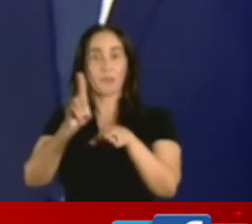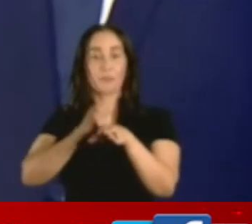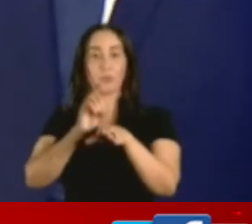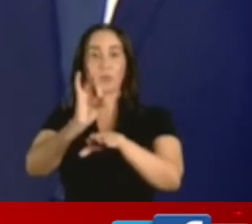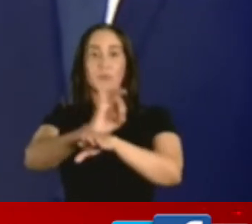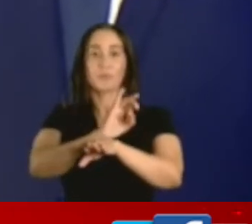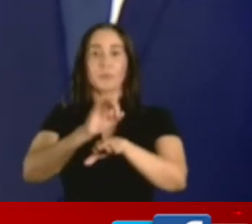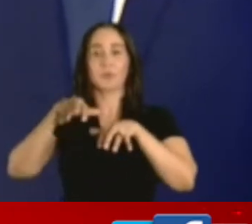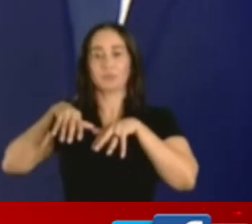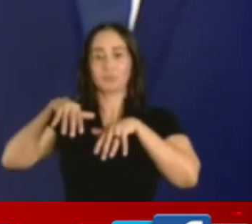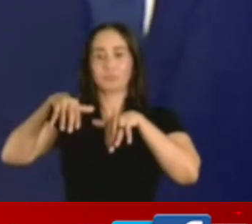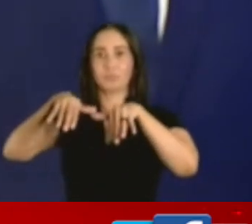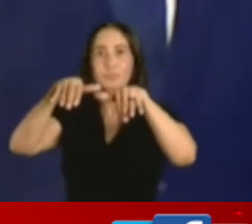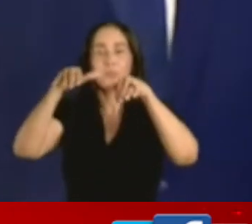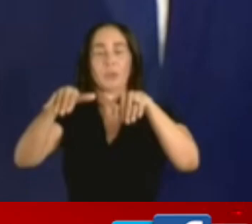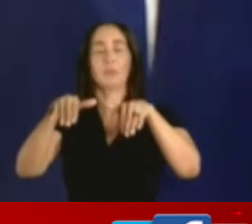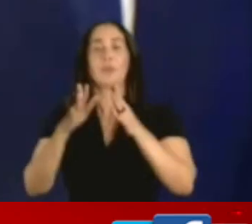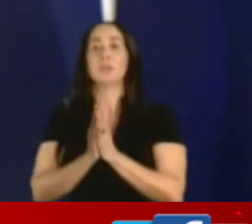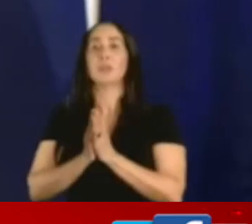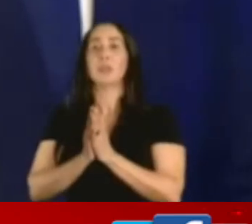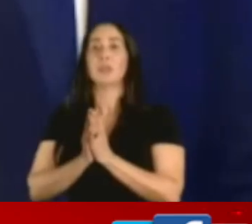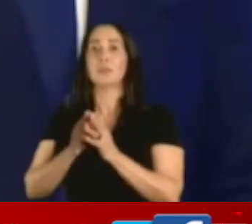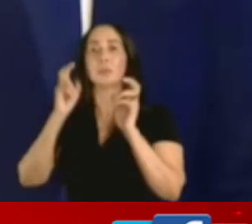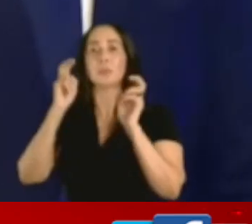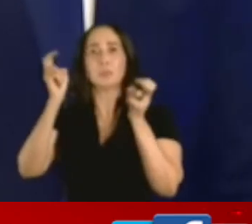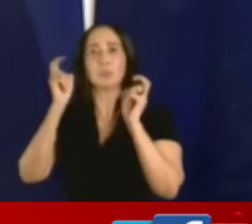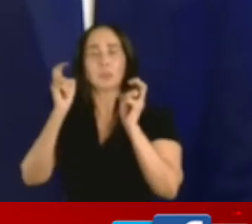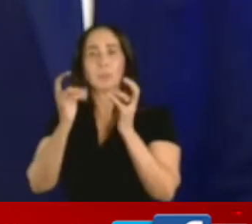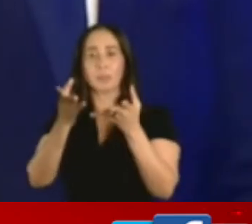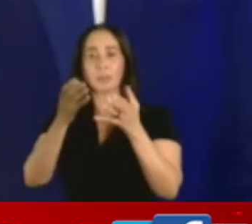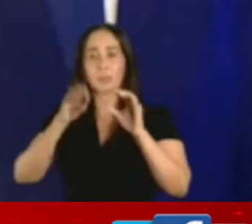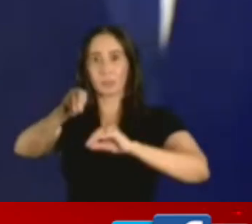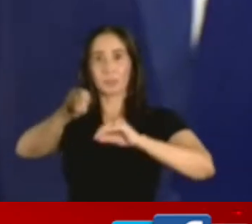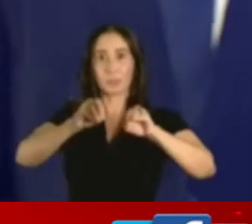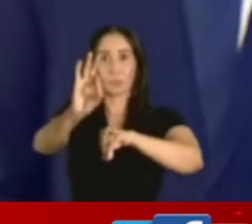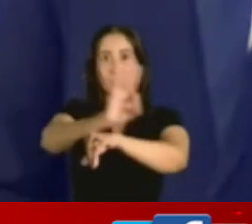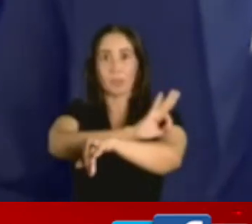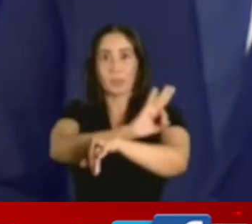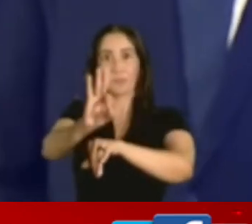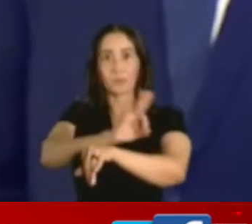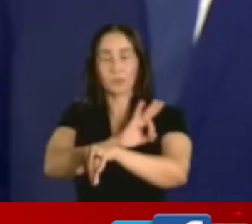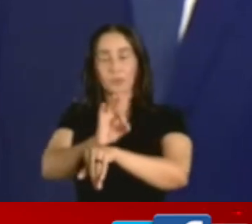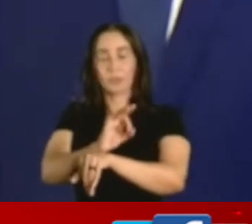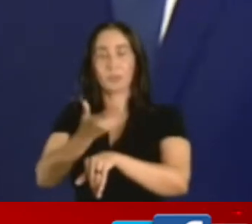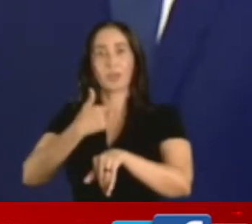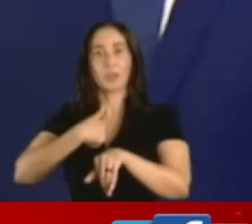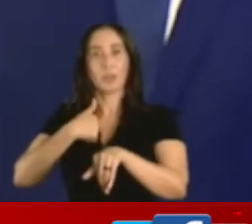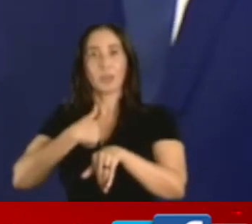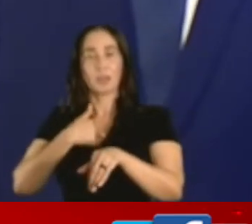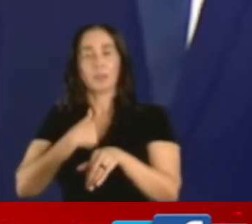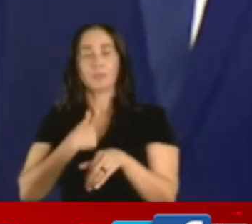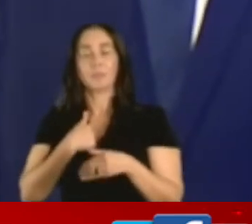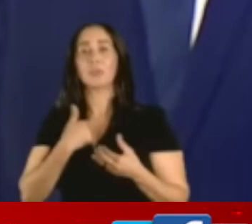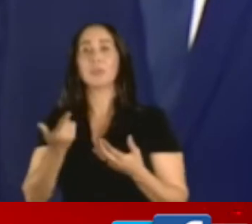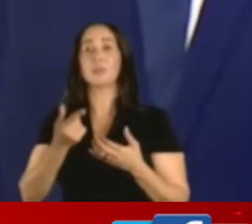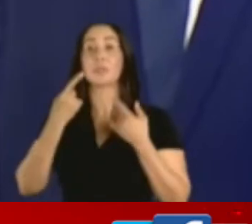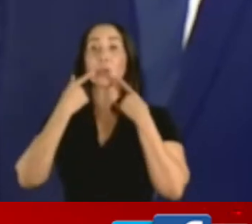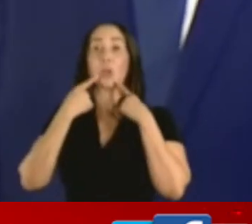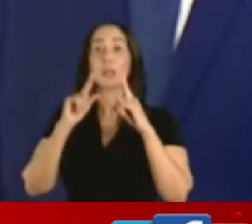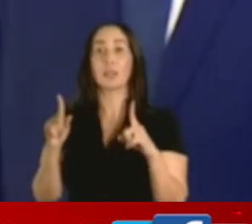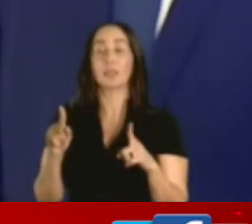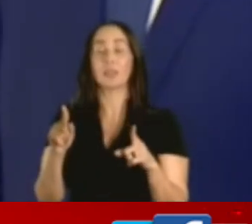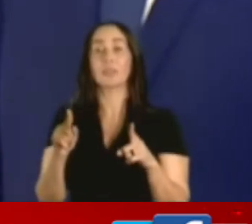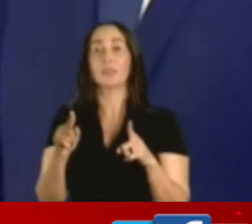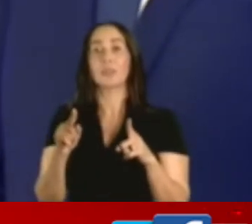salieron a marchar pidiendo un tema de flexibilidad. Esto me hace esquina con la declaración